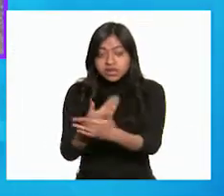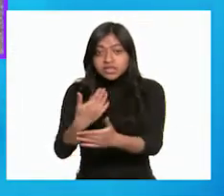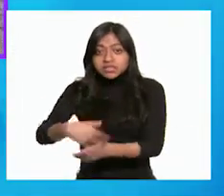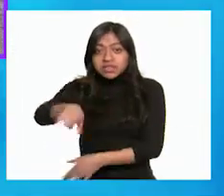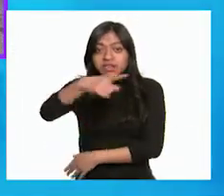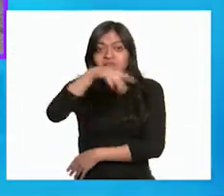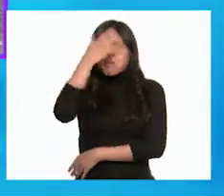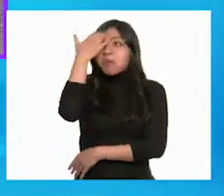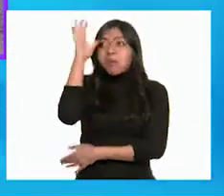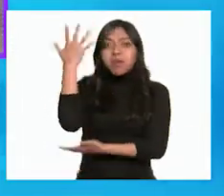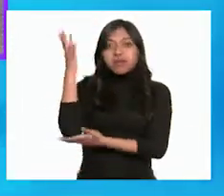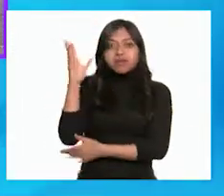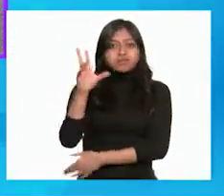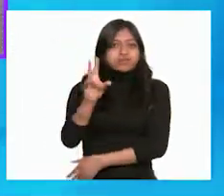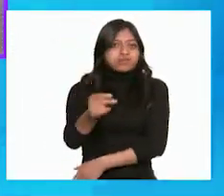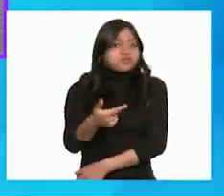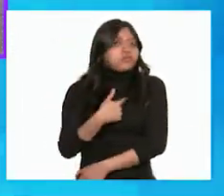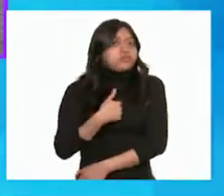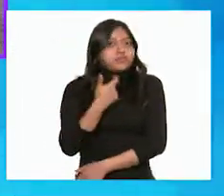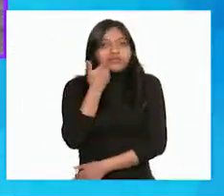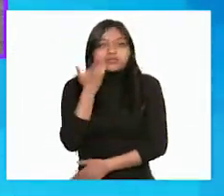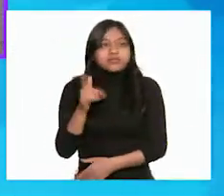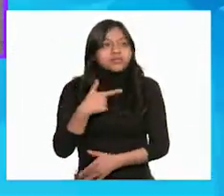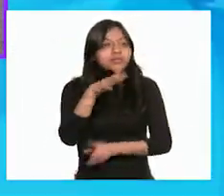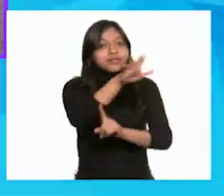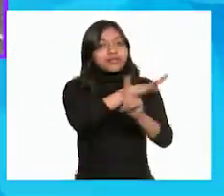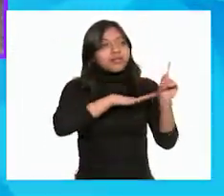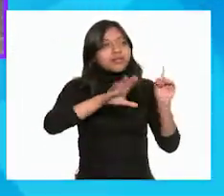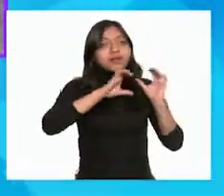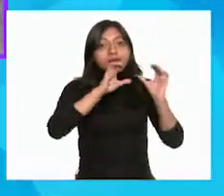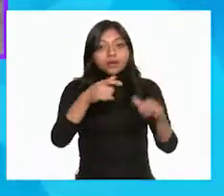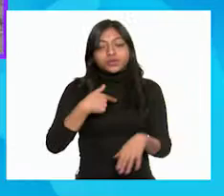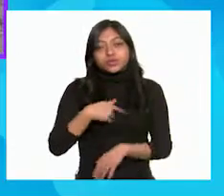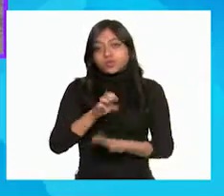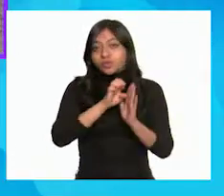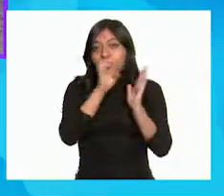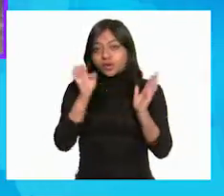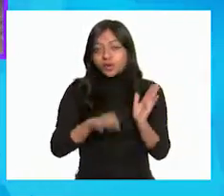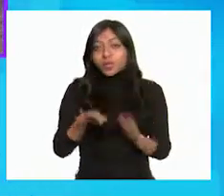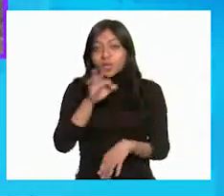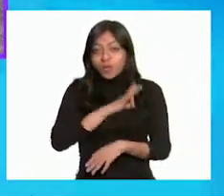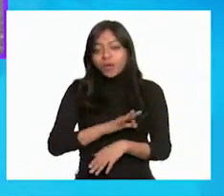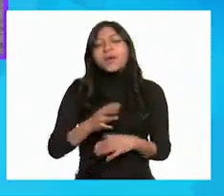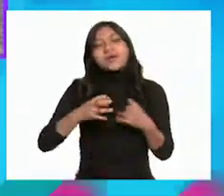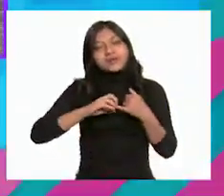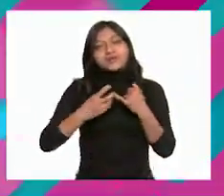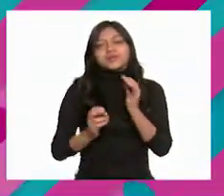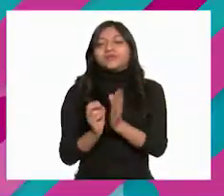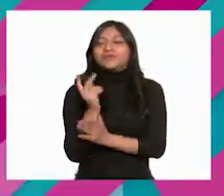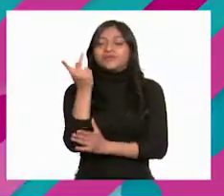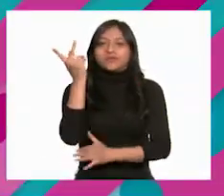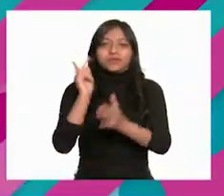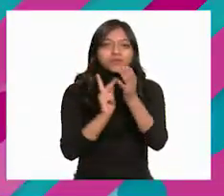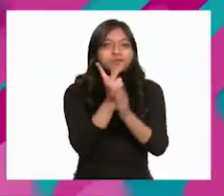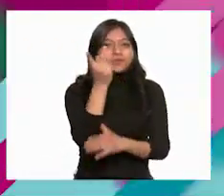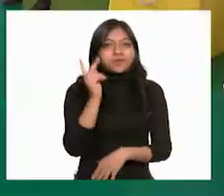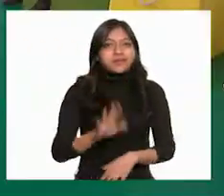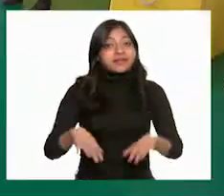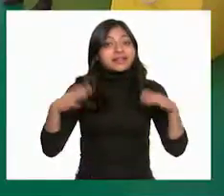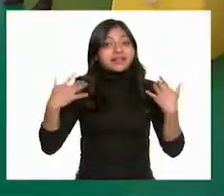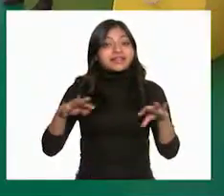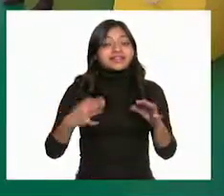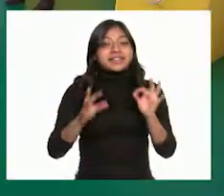árbol, por eso hay que cuidar la naturaleza y si yo pudiera plantaría muchos árboles. Qué